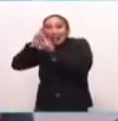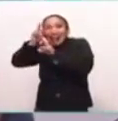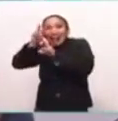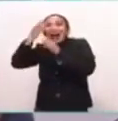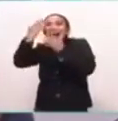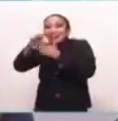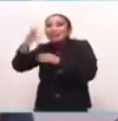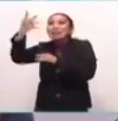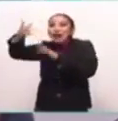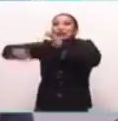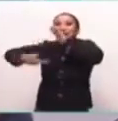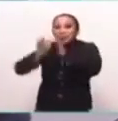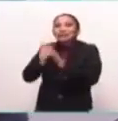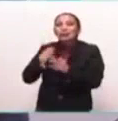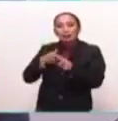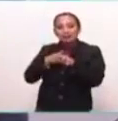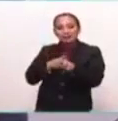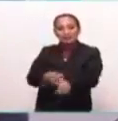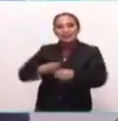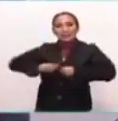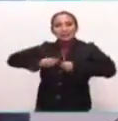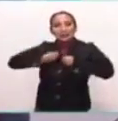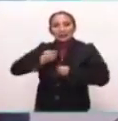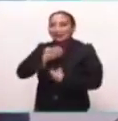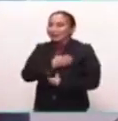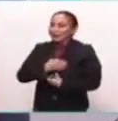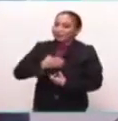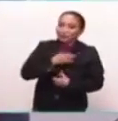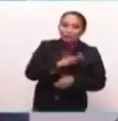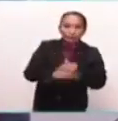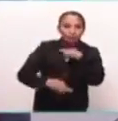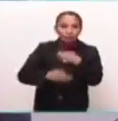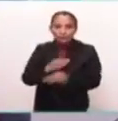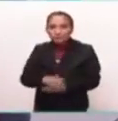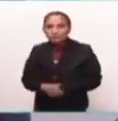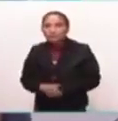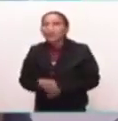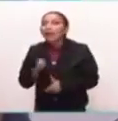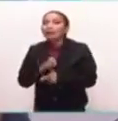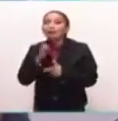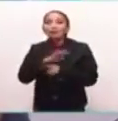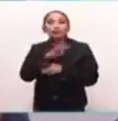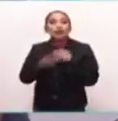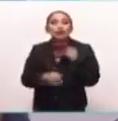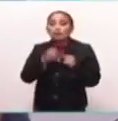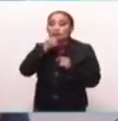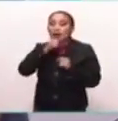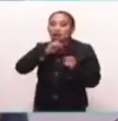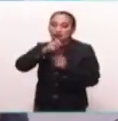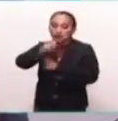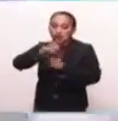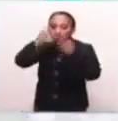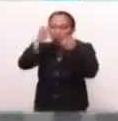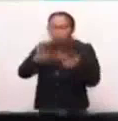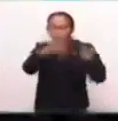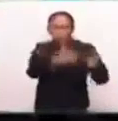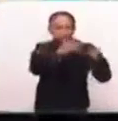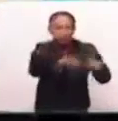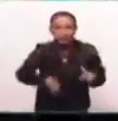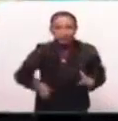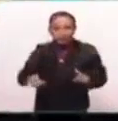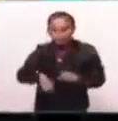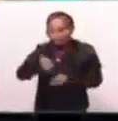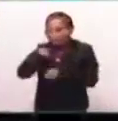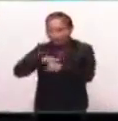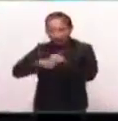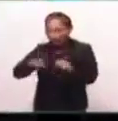sabían que el sol vendría detrás y era una gran algarabía, tanto que todas las cosas viejas se rompían, fíjate que interesante, o